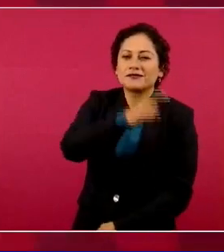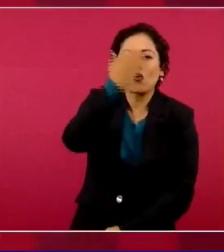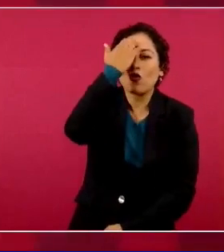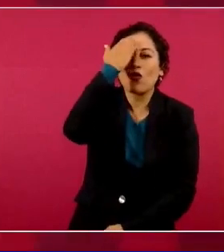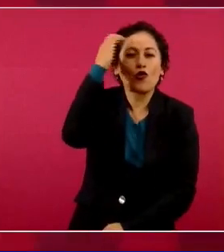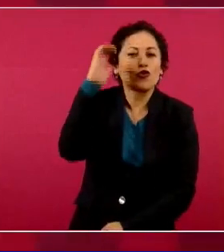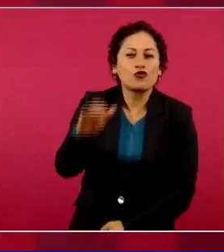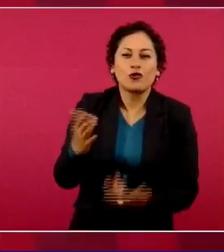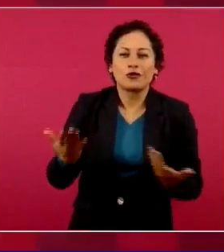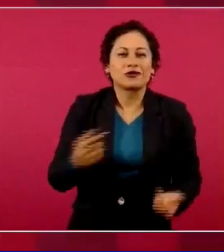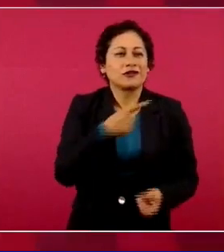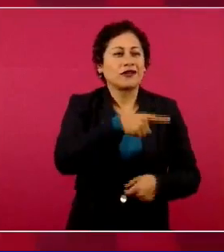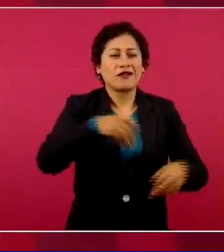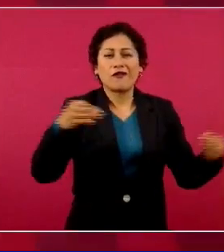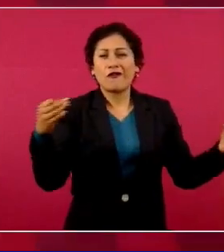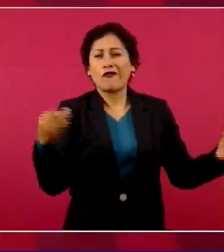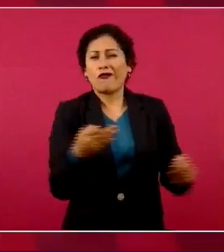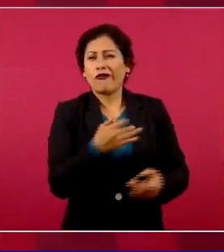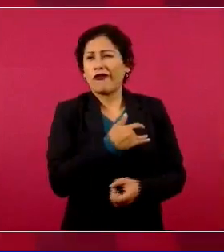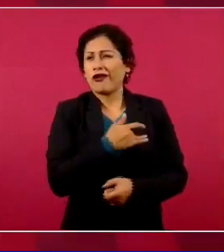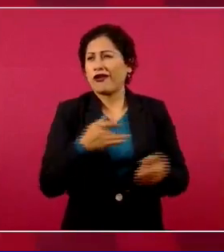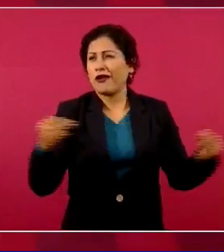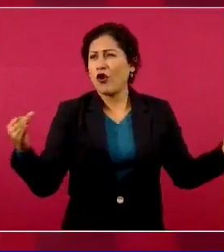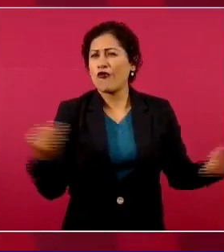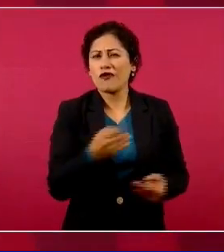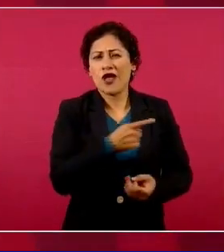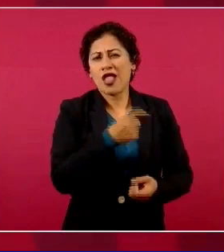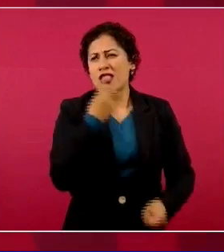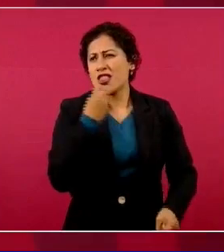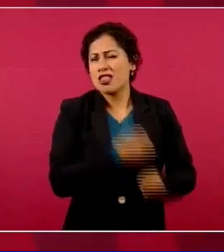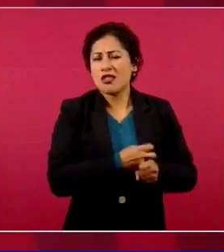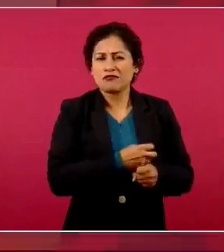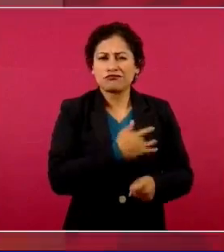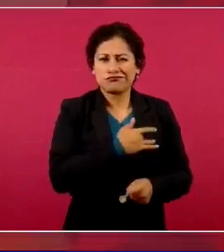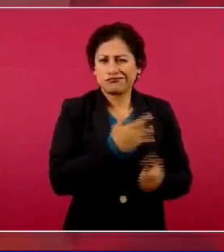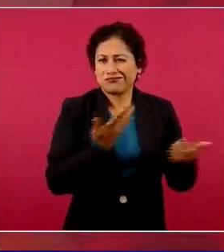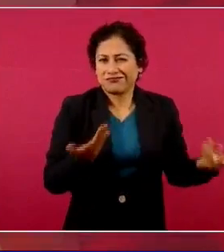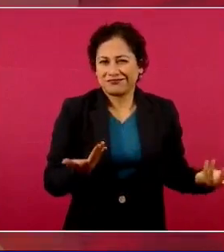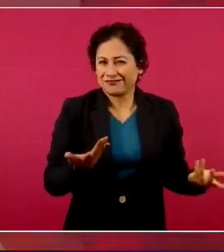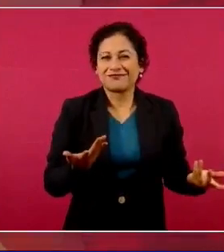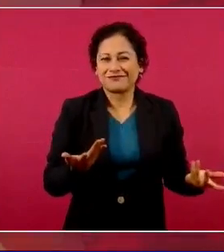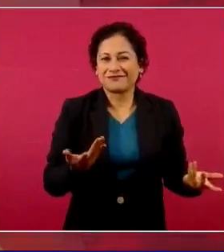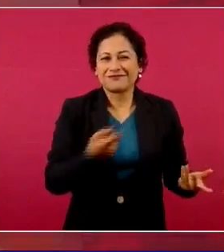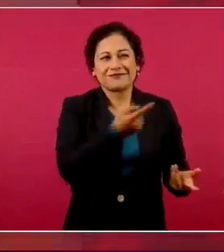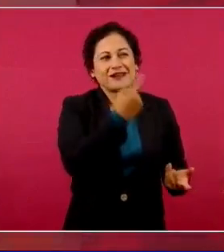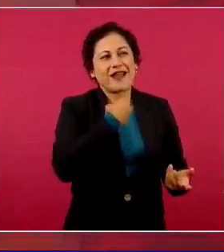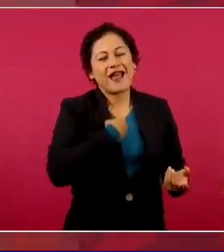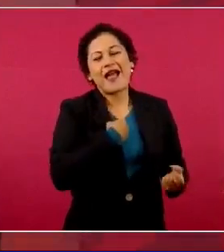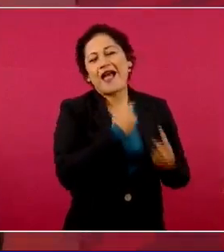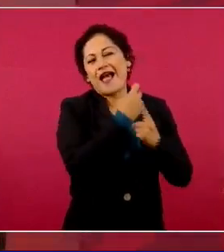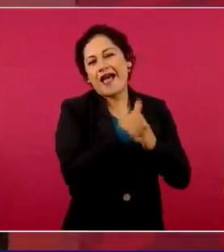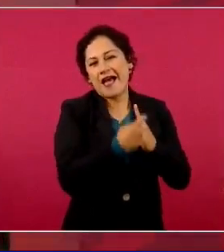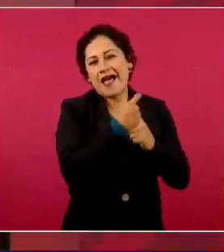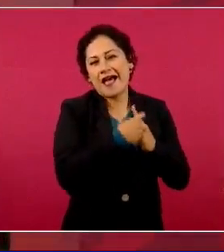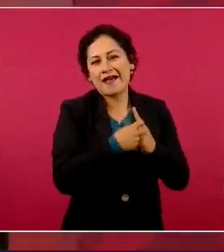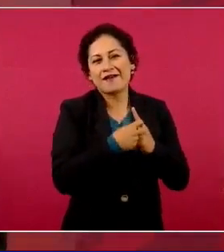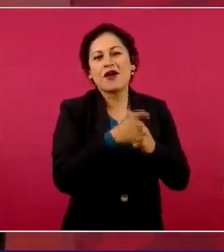son muy fríos, se les ha endurecido el corazón. Se burlan cuando digo del pueblo bueno